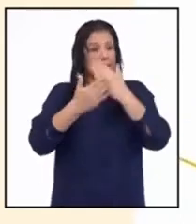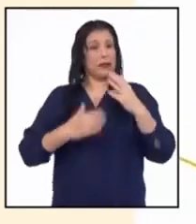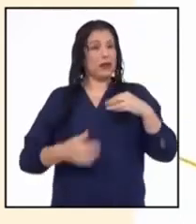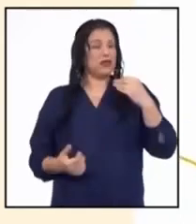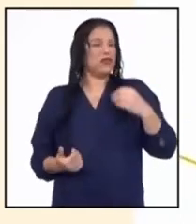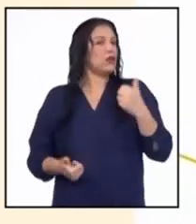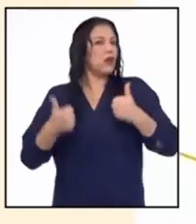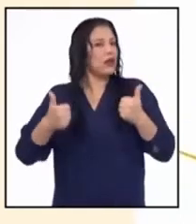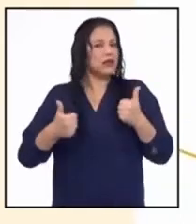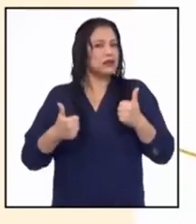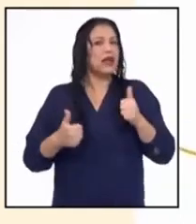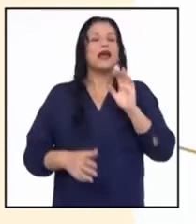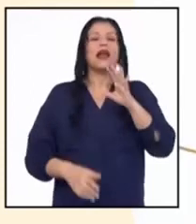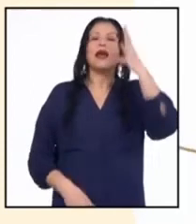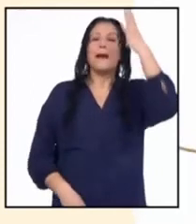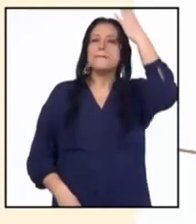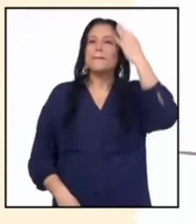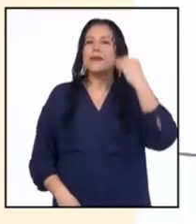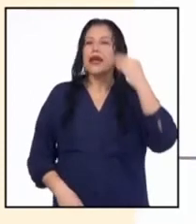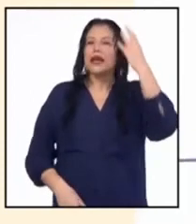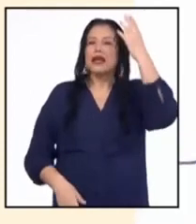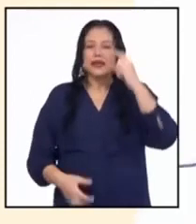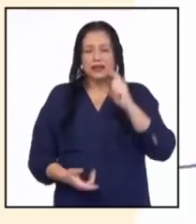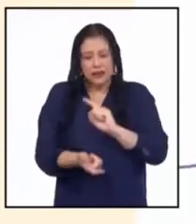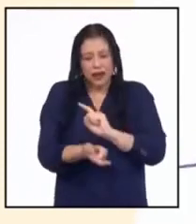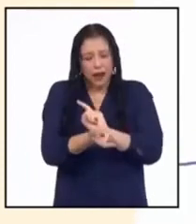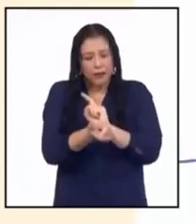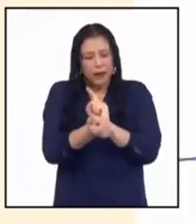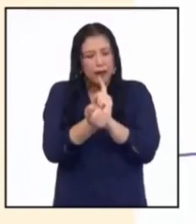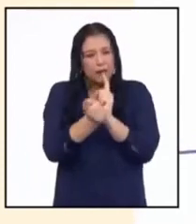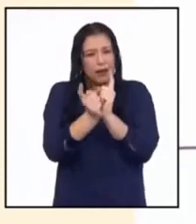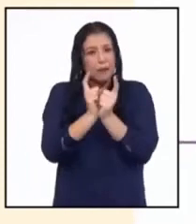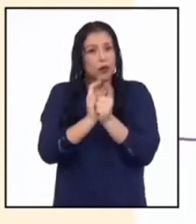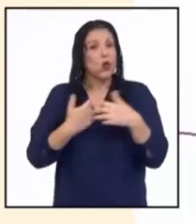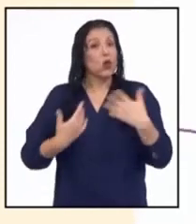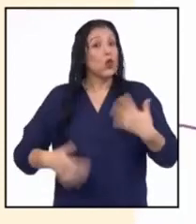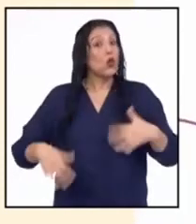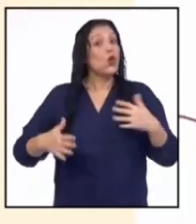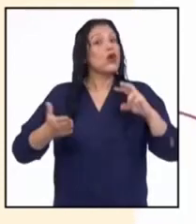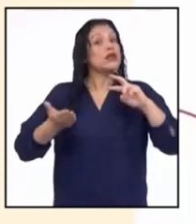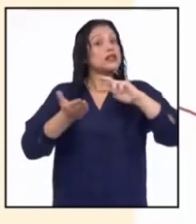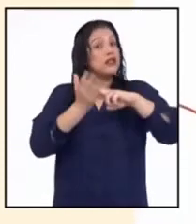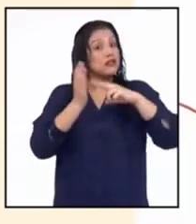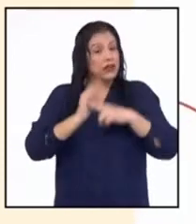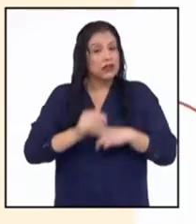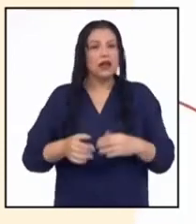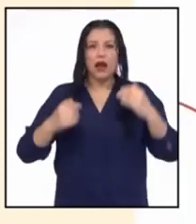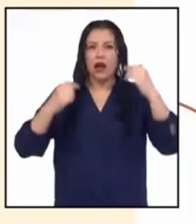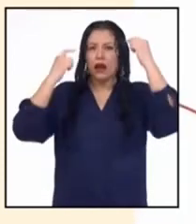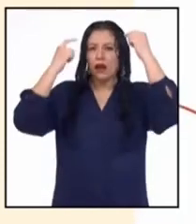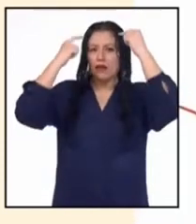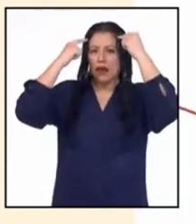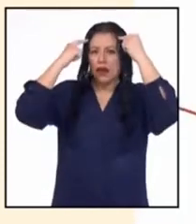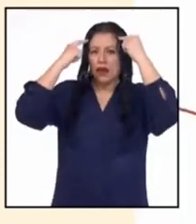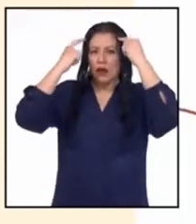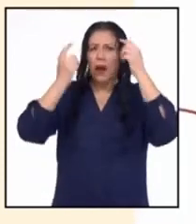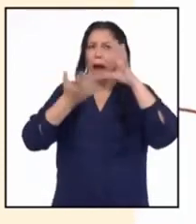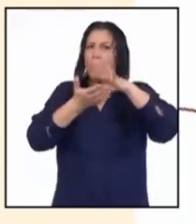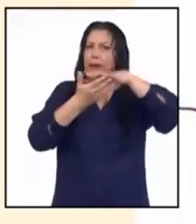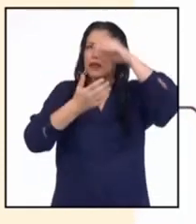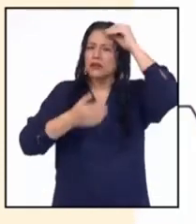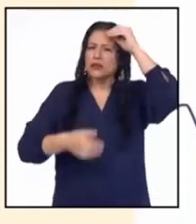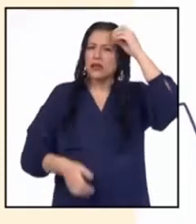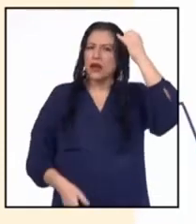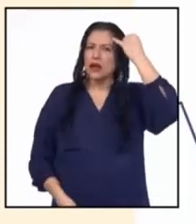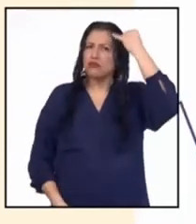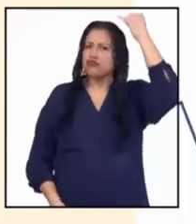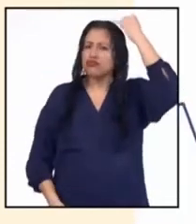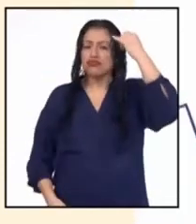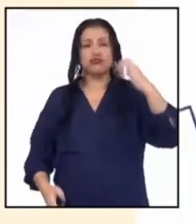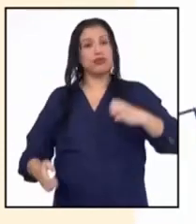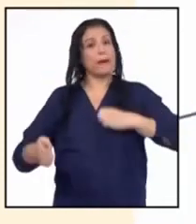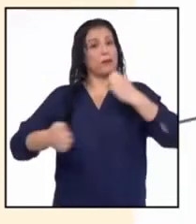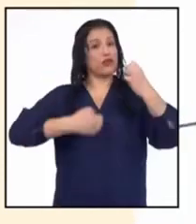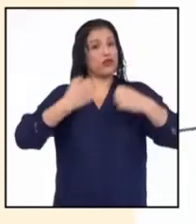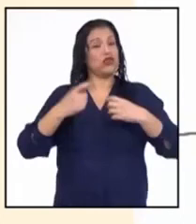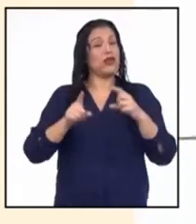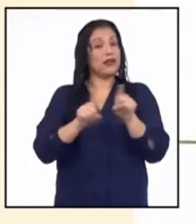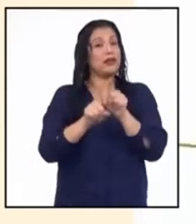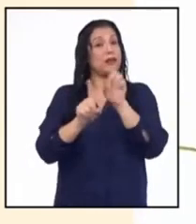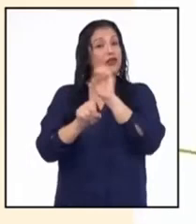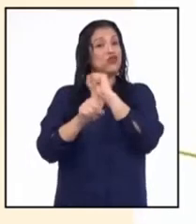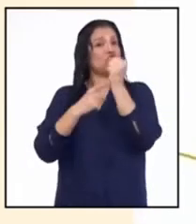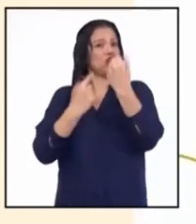hecho de experimentar una serie de cambios sumamente significativos a nivel cerebral, cognitivo, emocional, social.